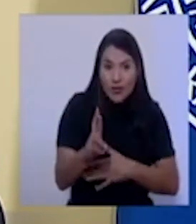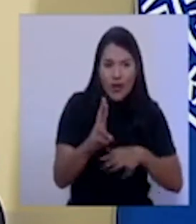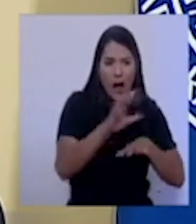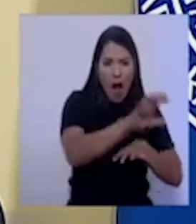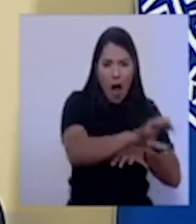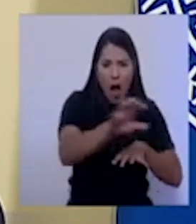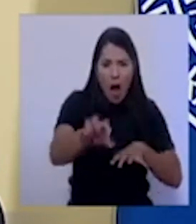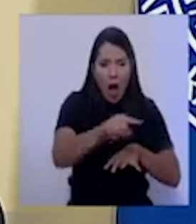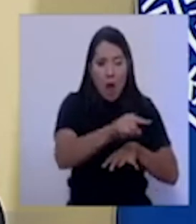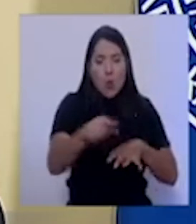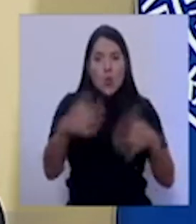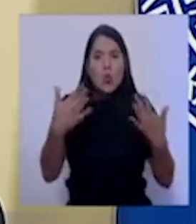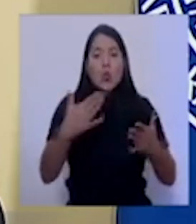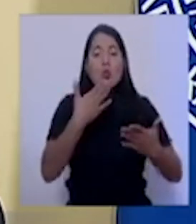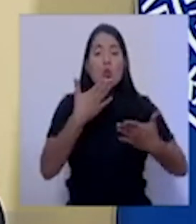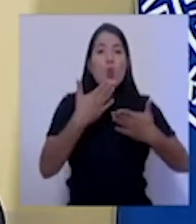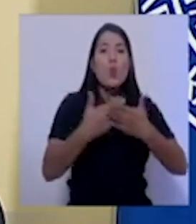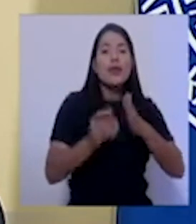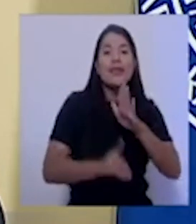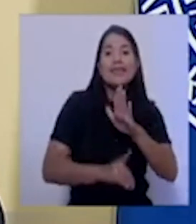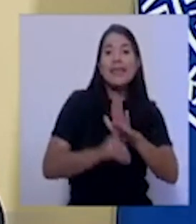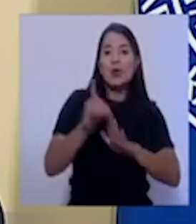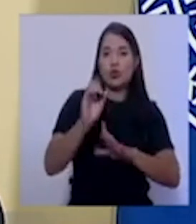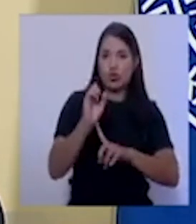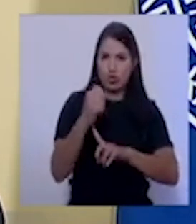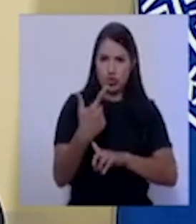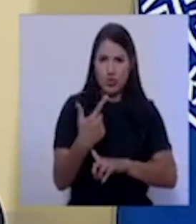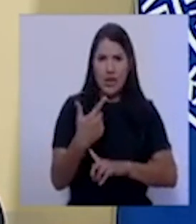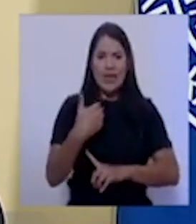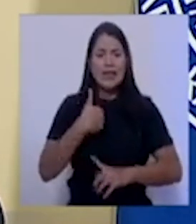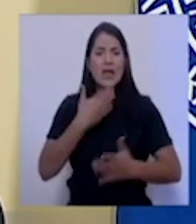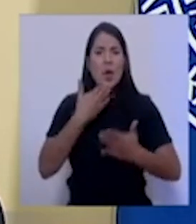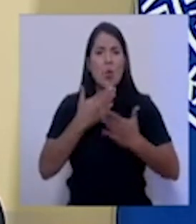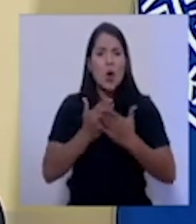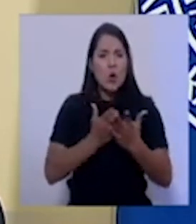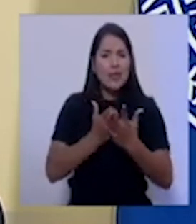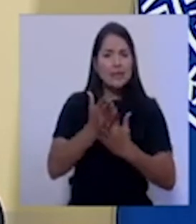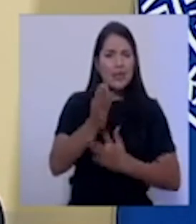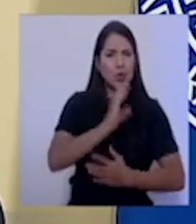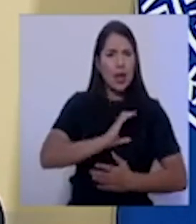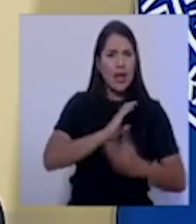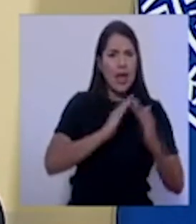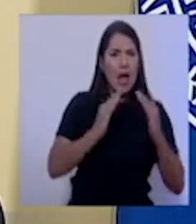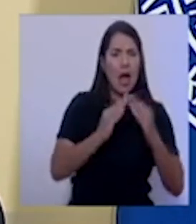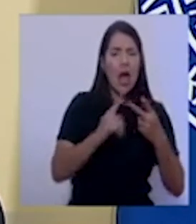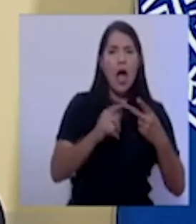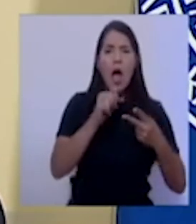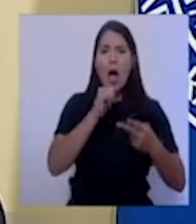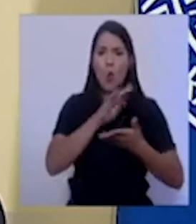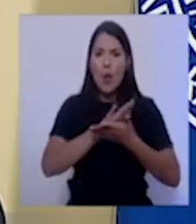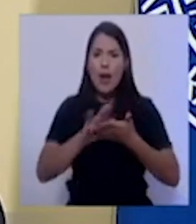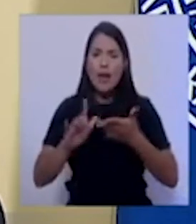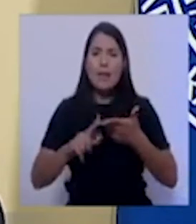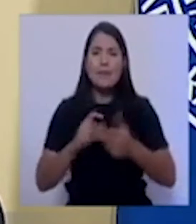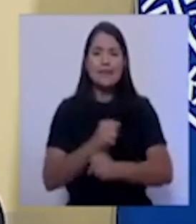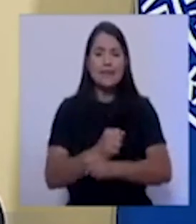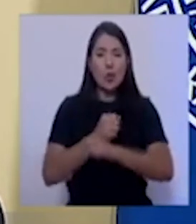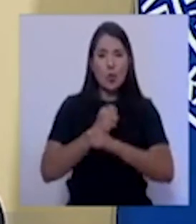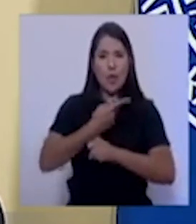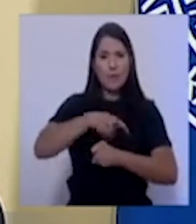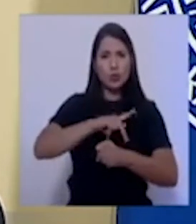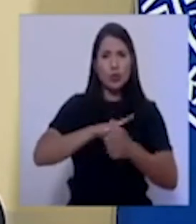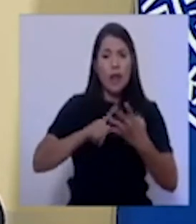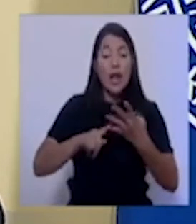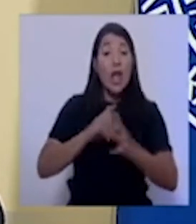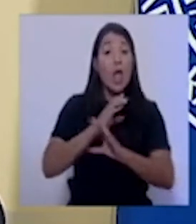un adecuado acceso a calidad de la vivienda, agua potable, seguridad personal, sostenibilidad ambiental. Entonces,